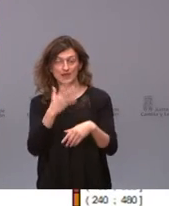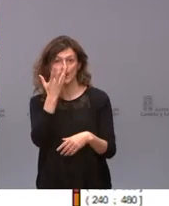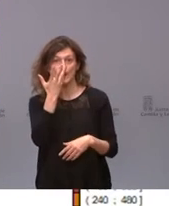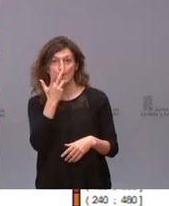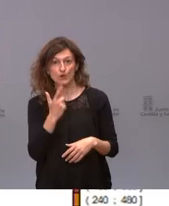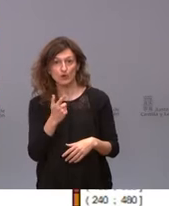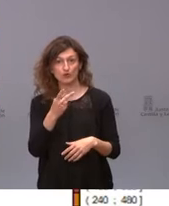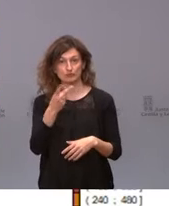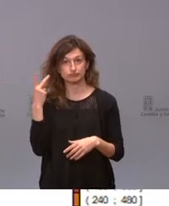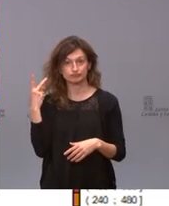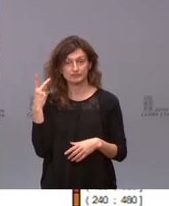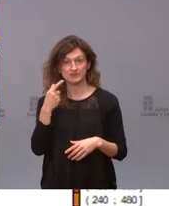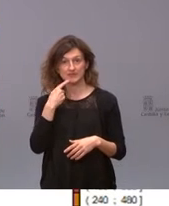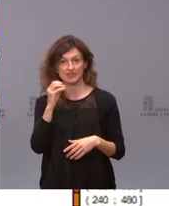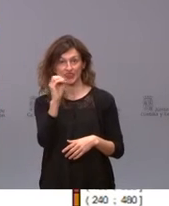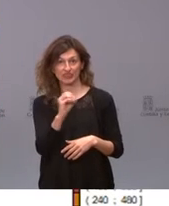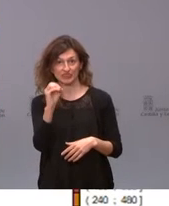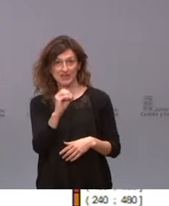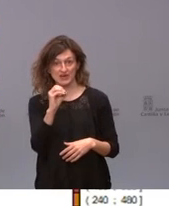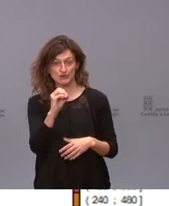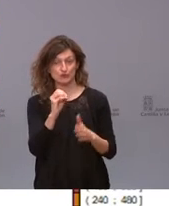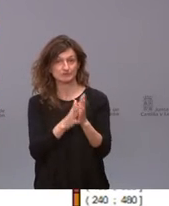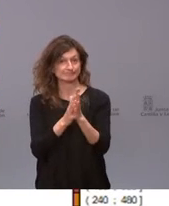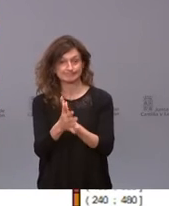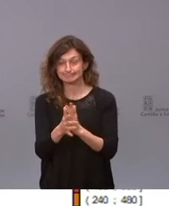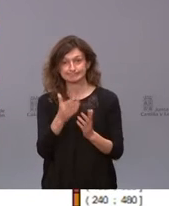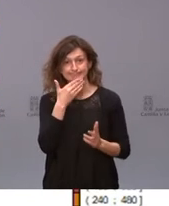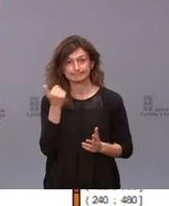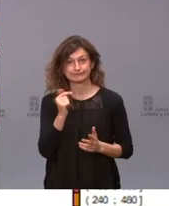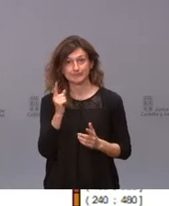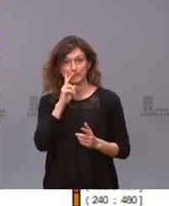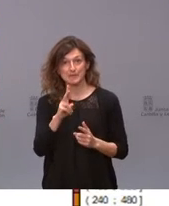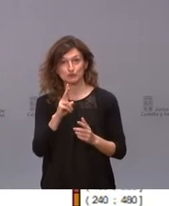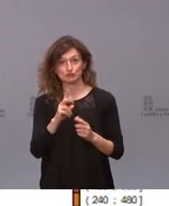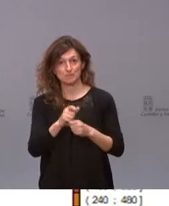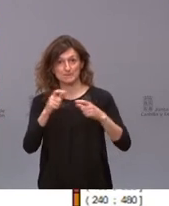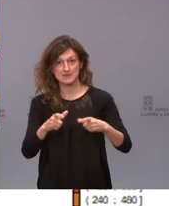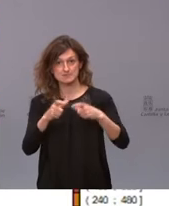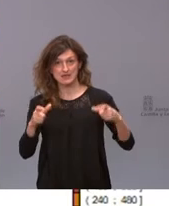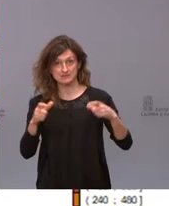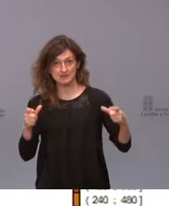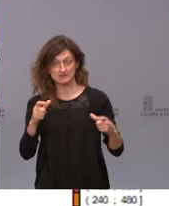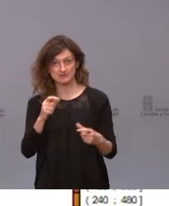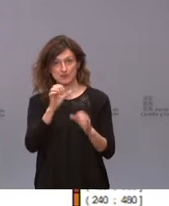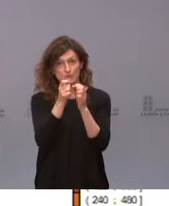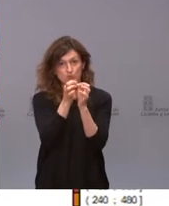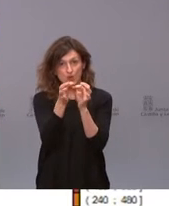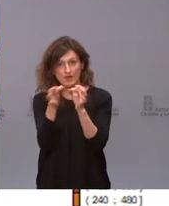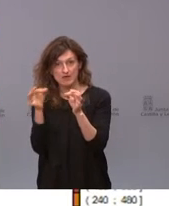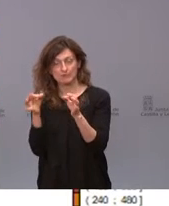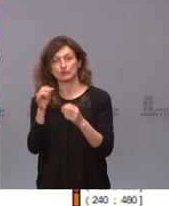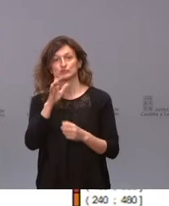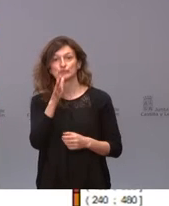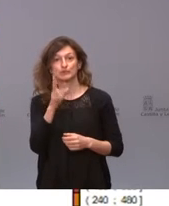corresponde a cero casos y sin embargo estamos viendo que están aumentando los municipios en los que